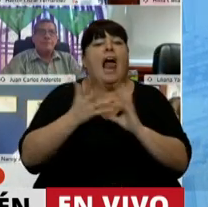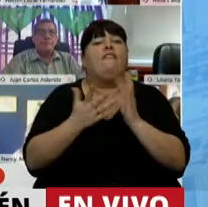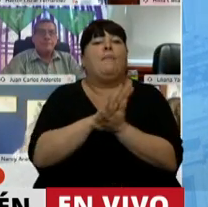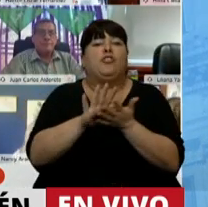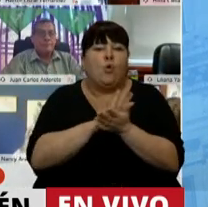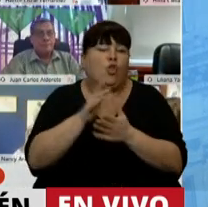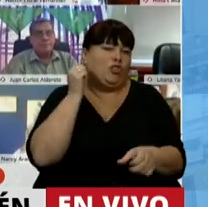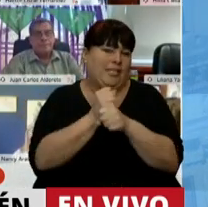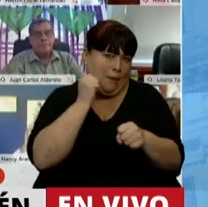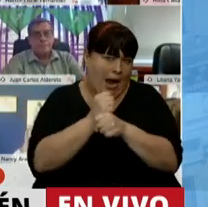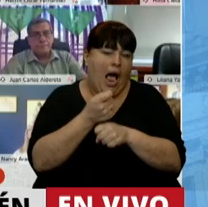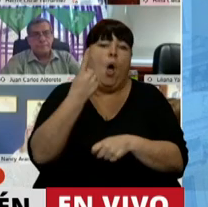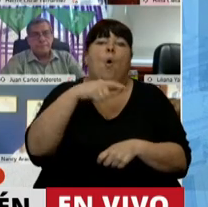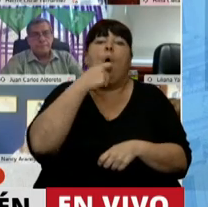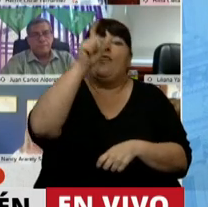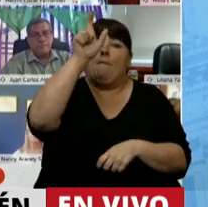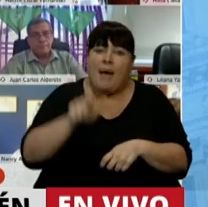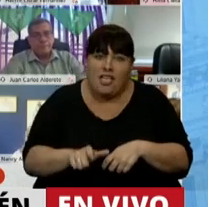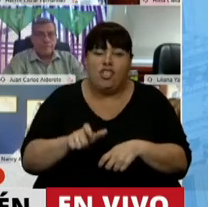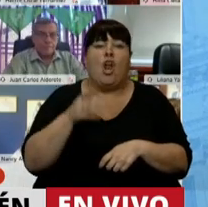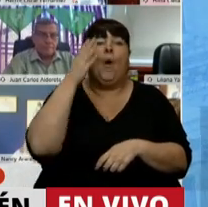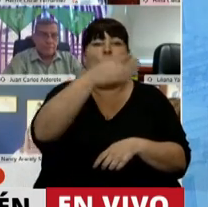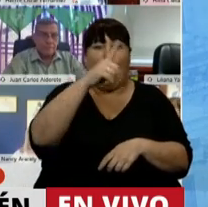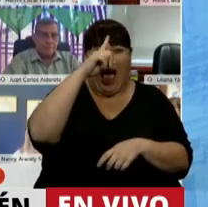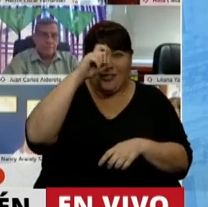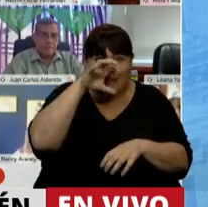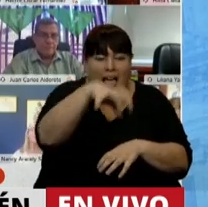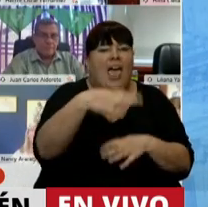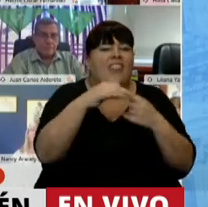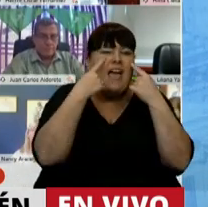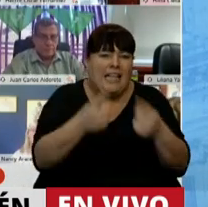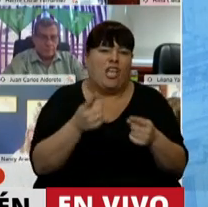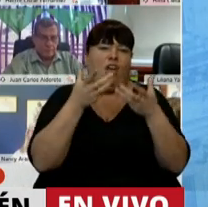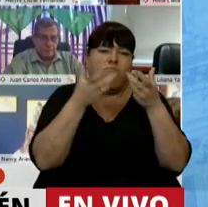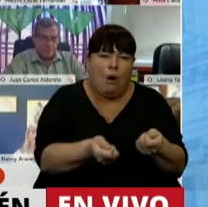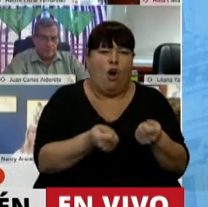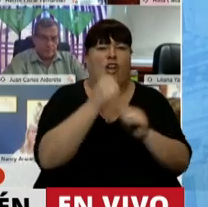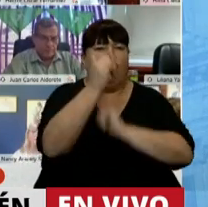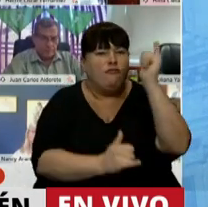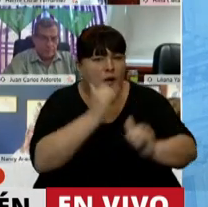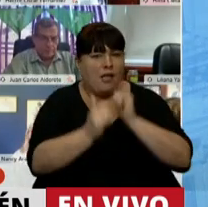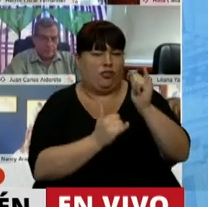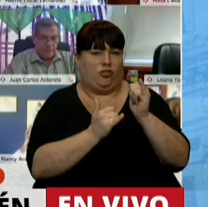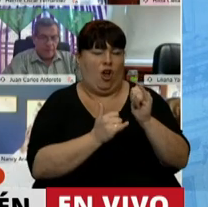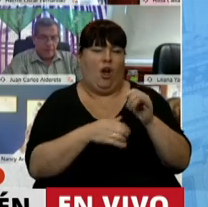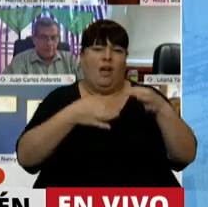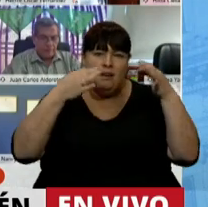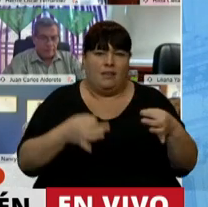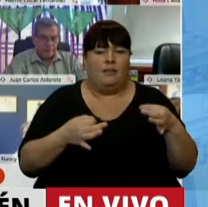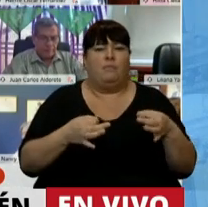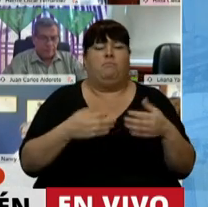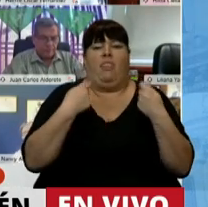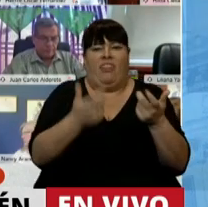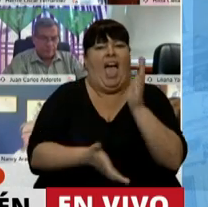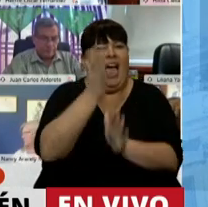trabajar para que cuando una persona se acerque a una salita reciba atención, contención, información y aseguremos la